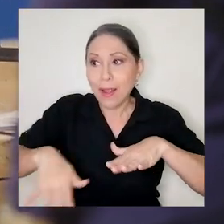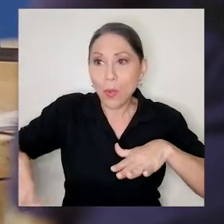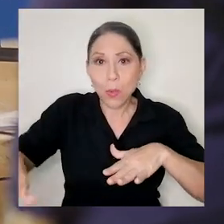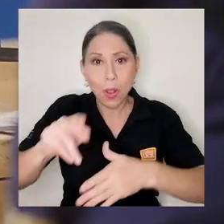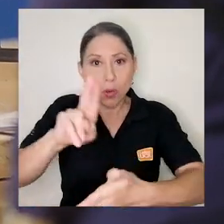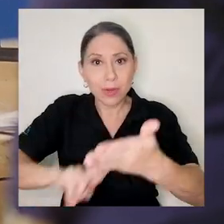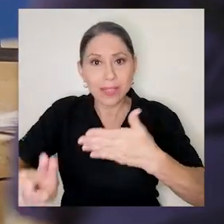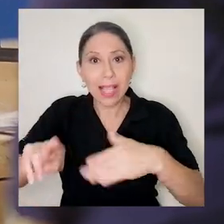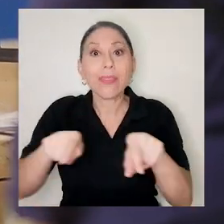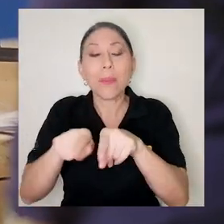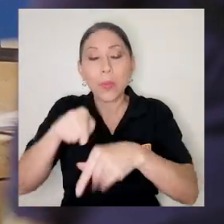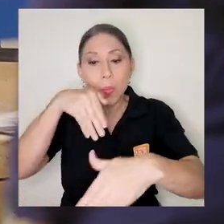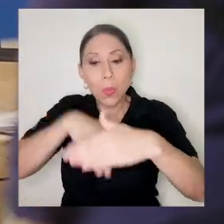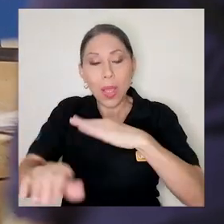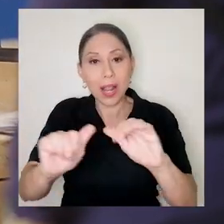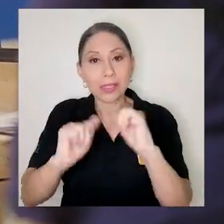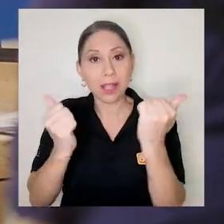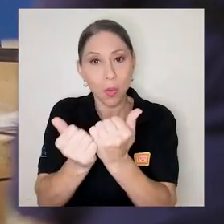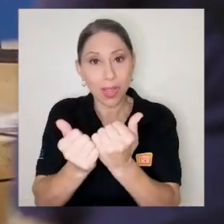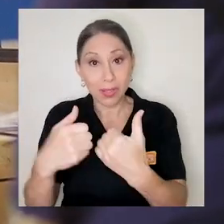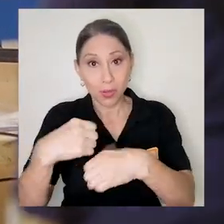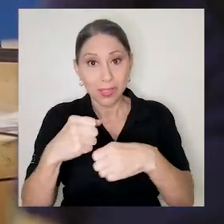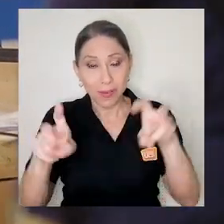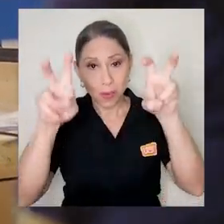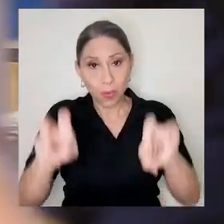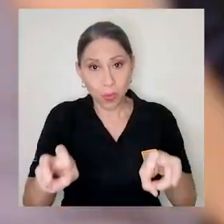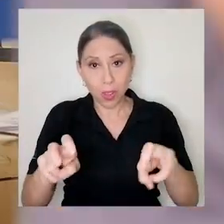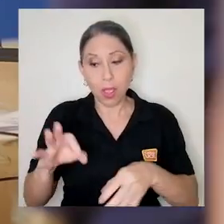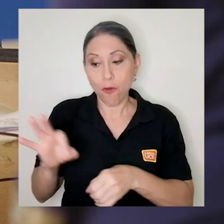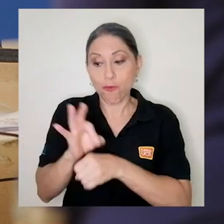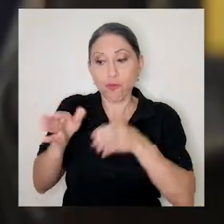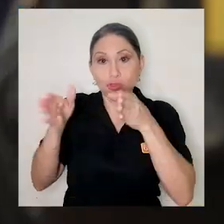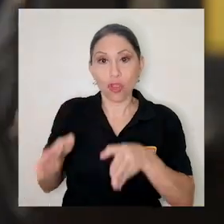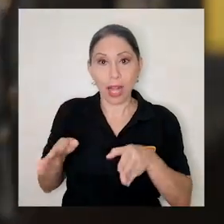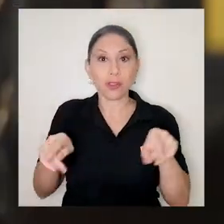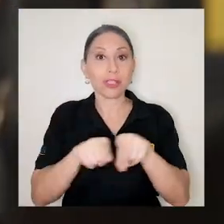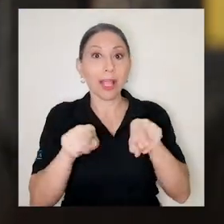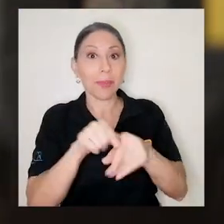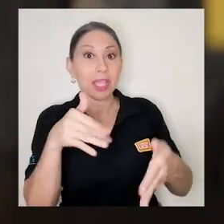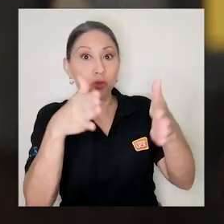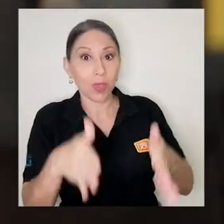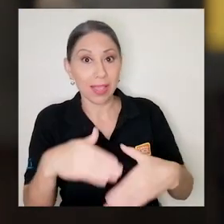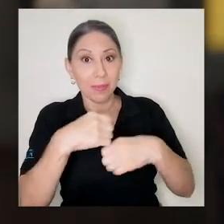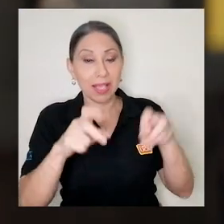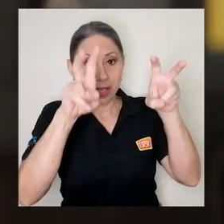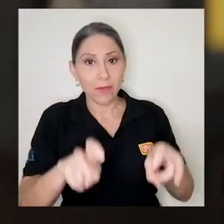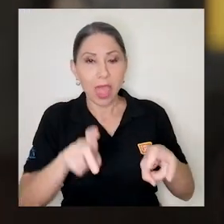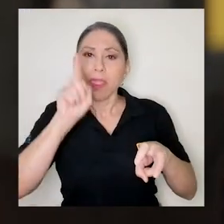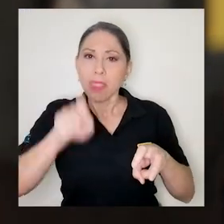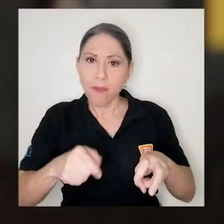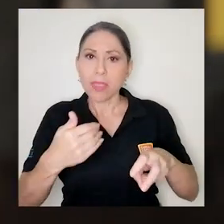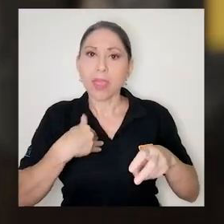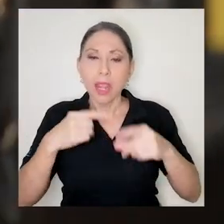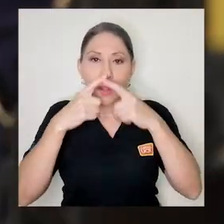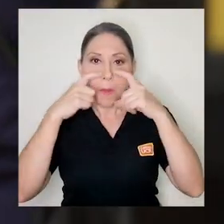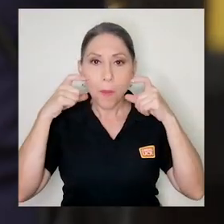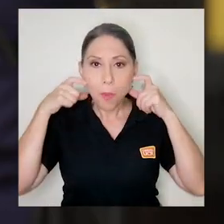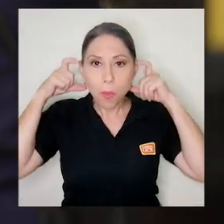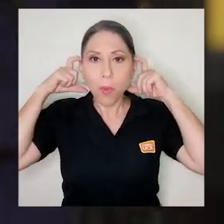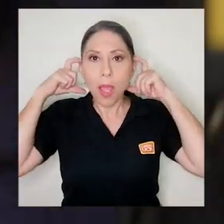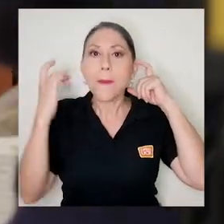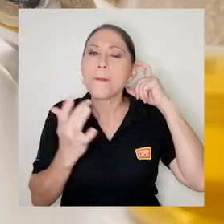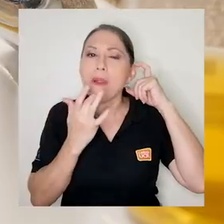aplique la prueba, con el cual tanto funcionarios como aspirantes porten mascarilla y preferiblemente también